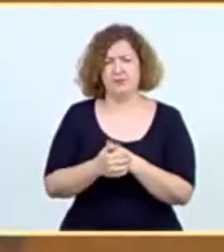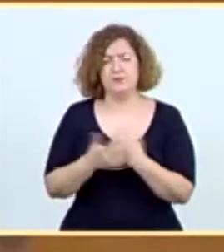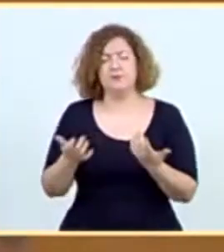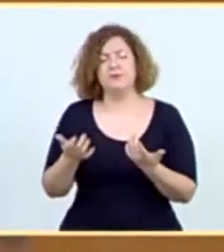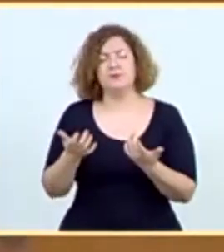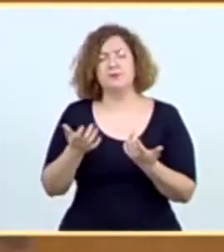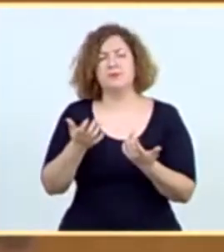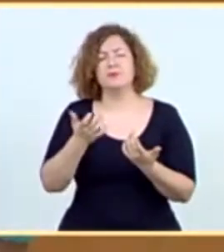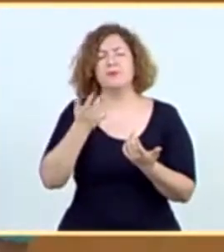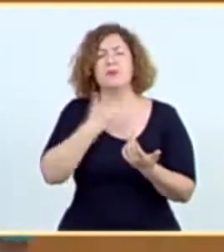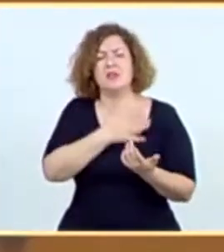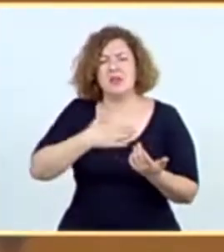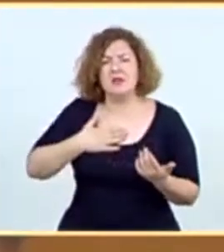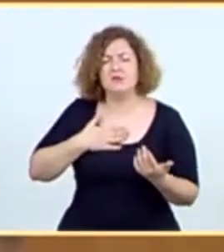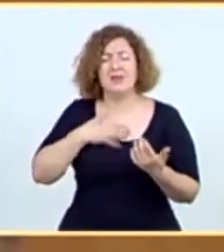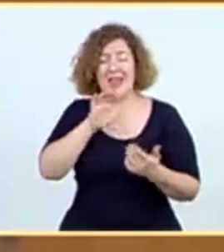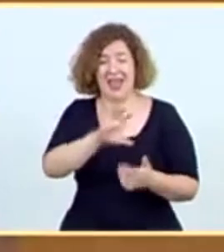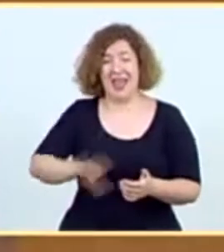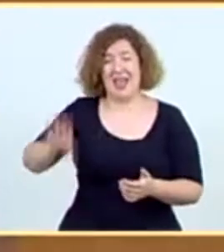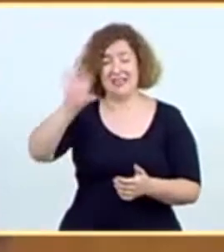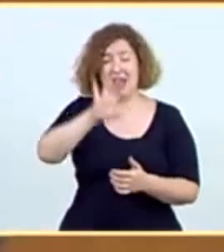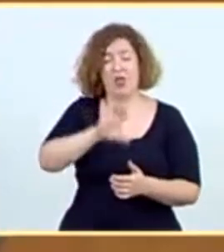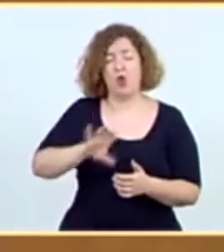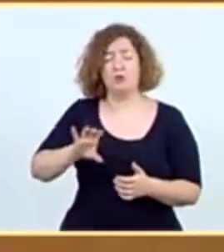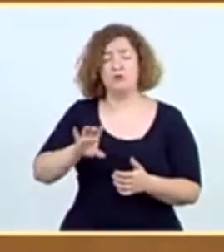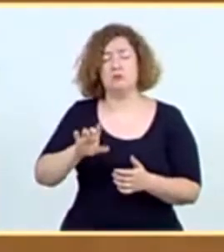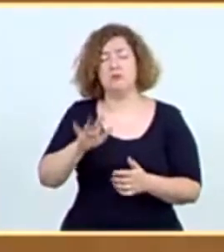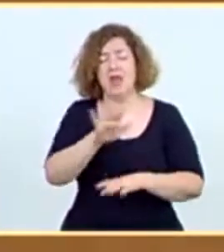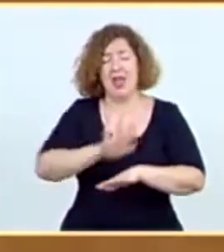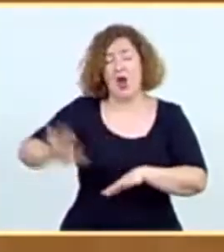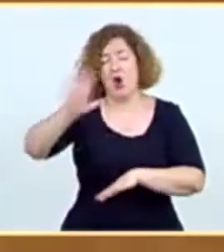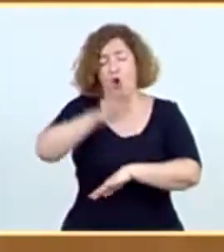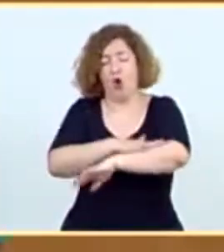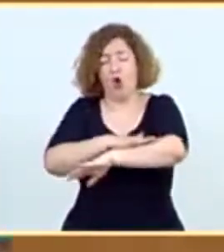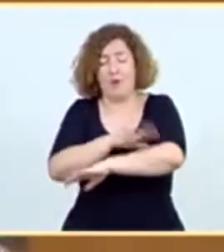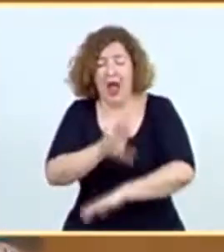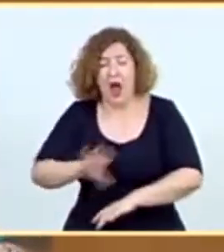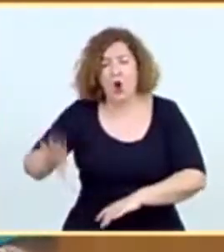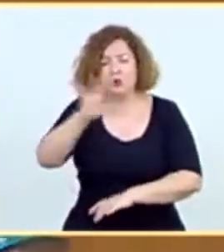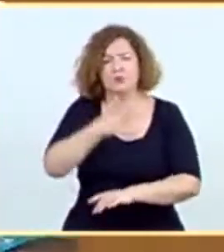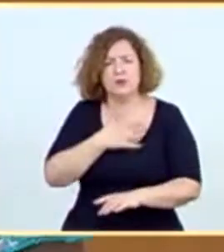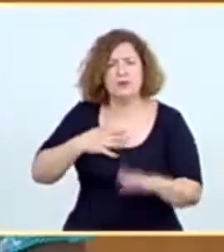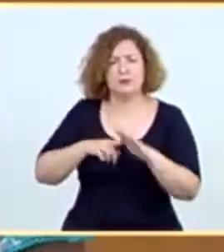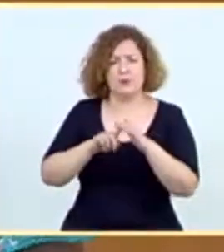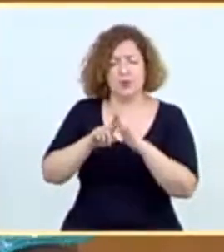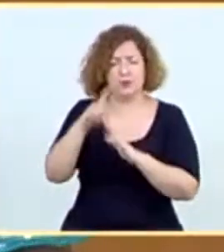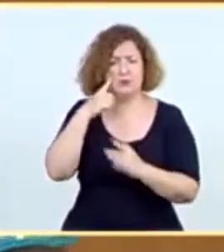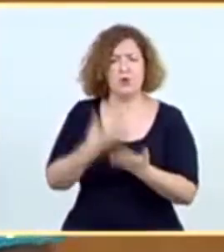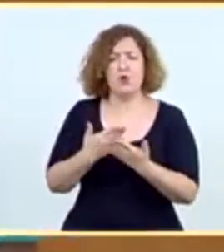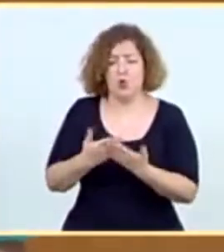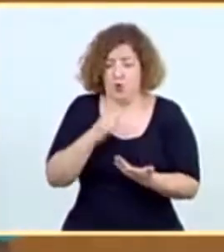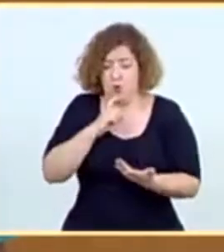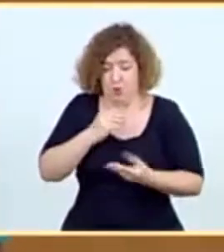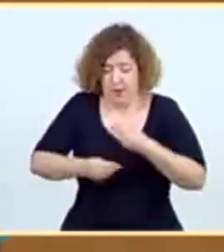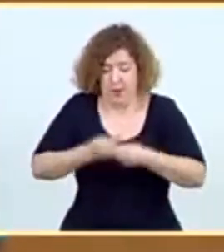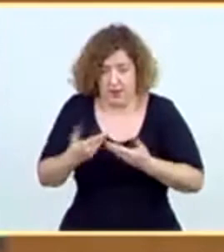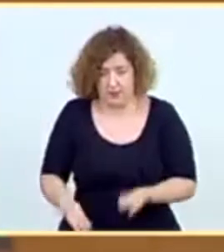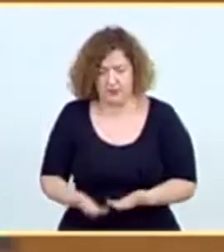esta firme voluntad de avanzar en la construcción de este Estado autonómico se pone de manifiesto en cada una de las acciones que hemos realizado. No